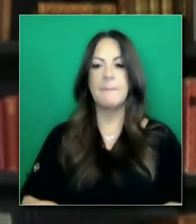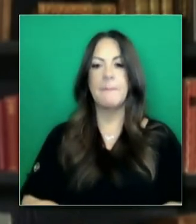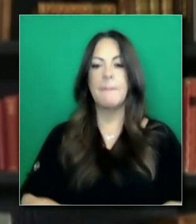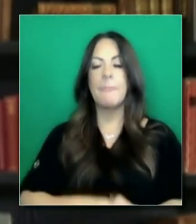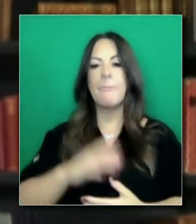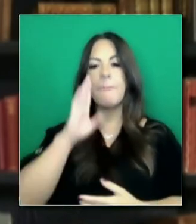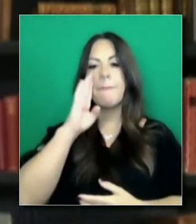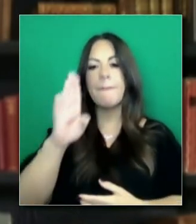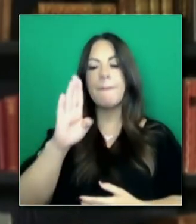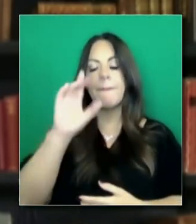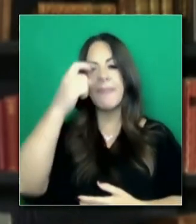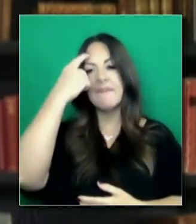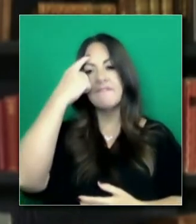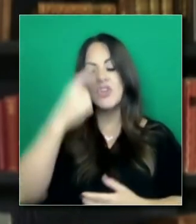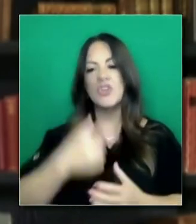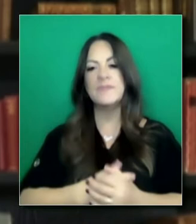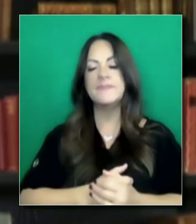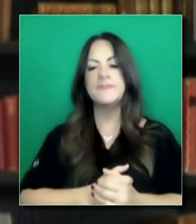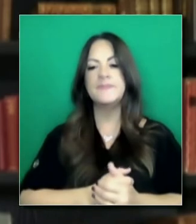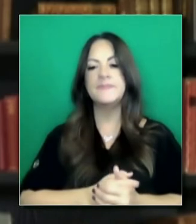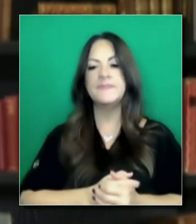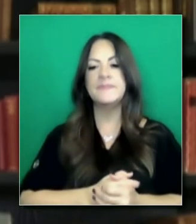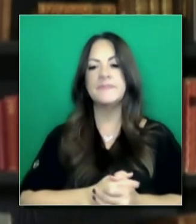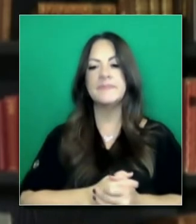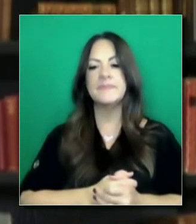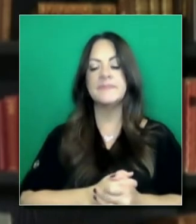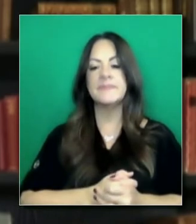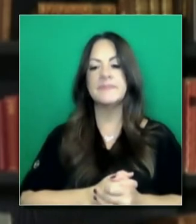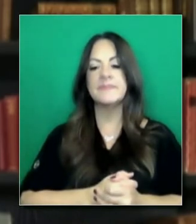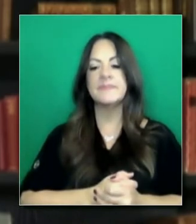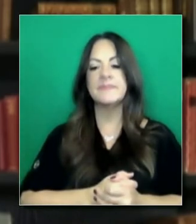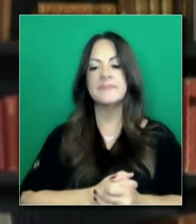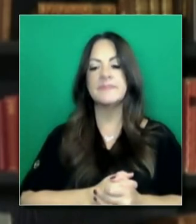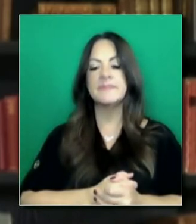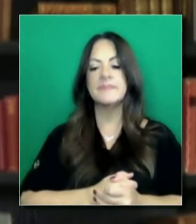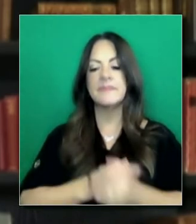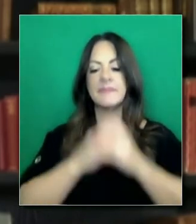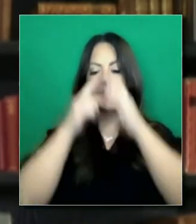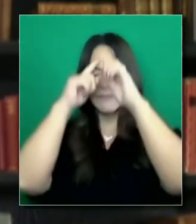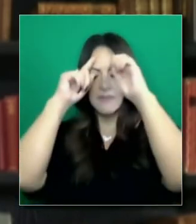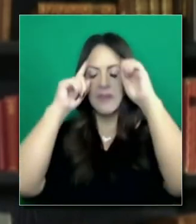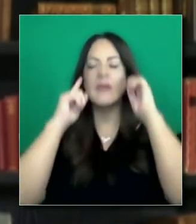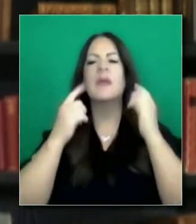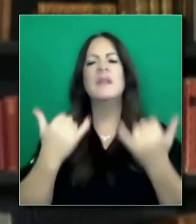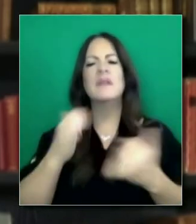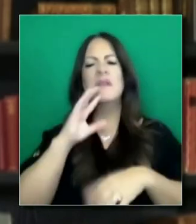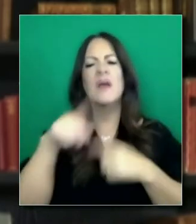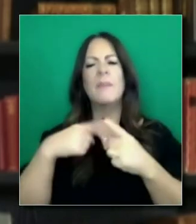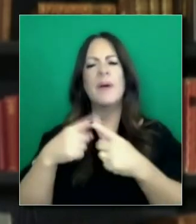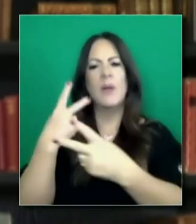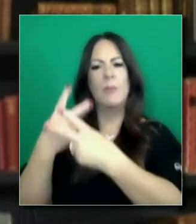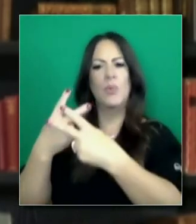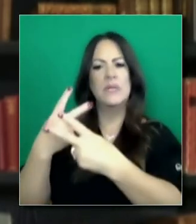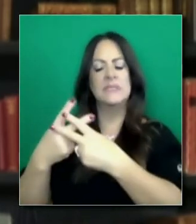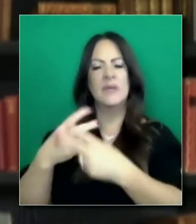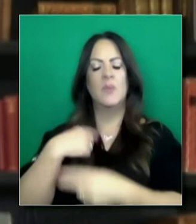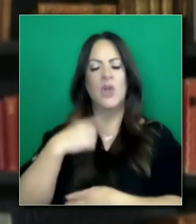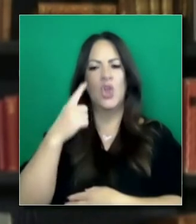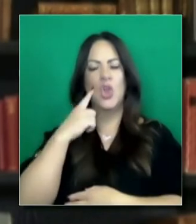Hola, gracias por tomar mi pregunta. Estos brotes de COVID